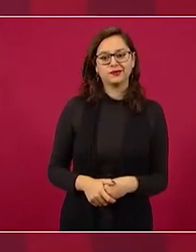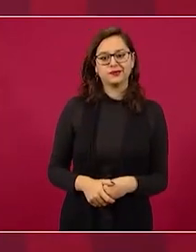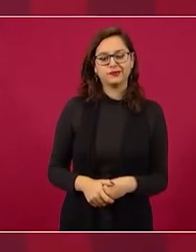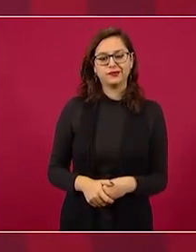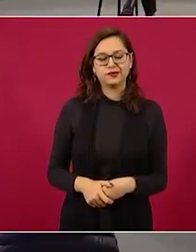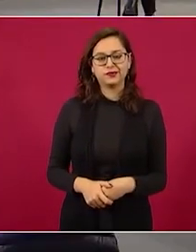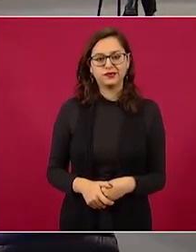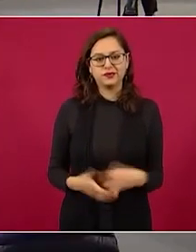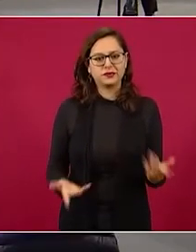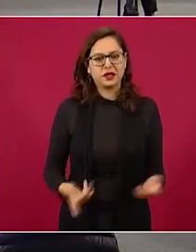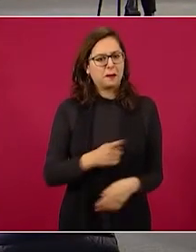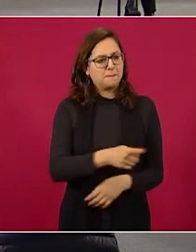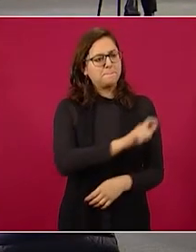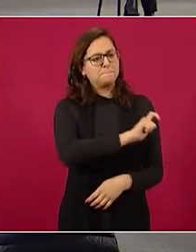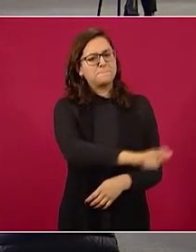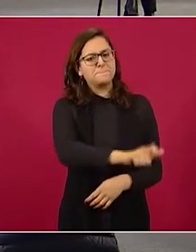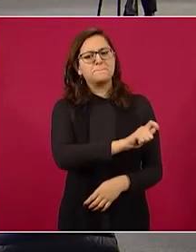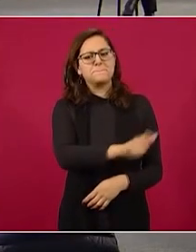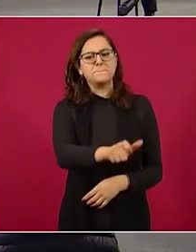cuánto le están pagando